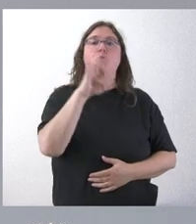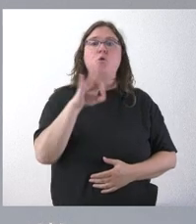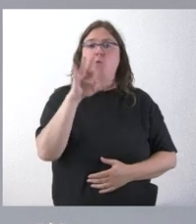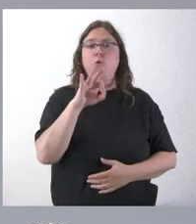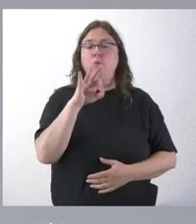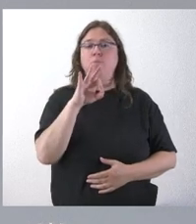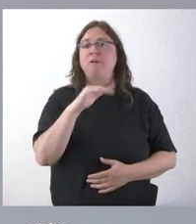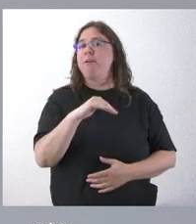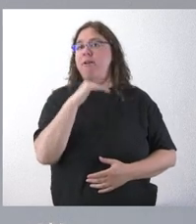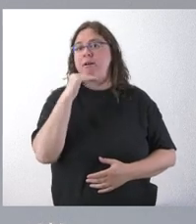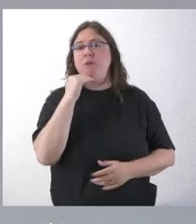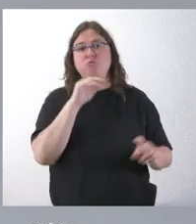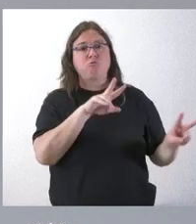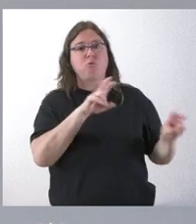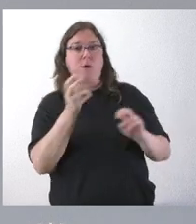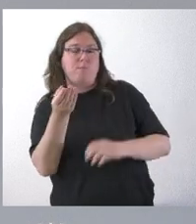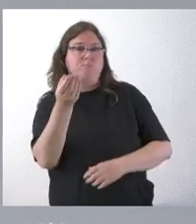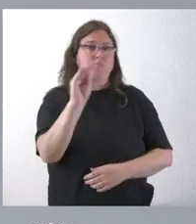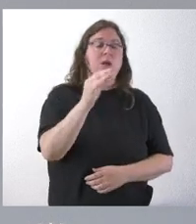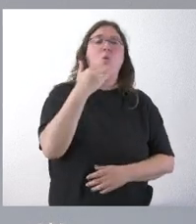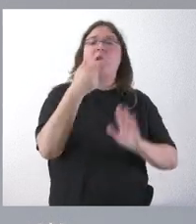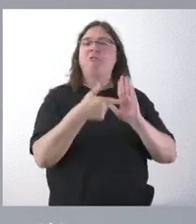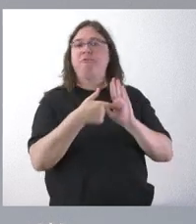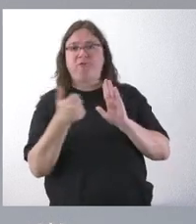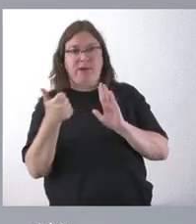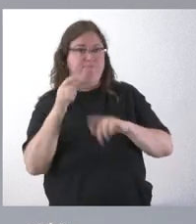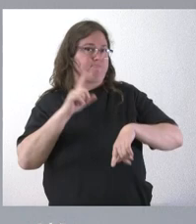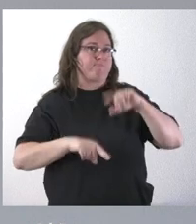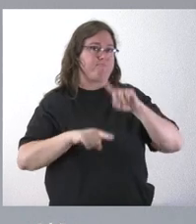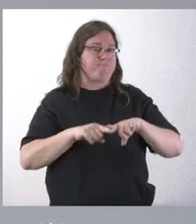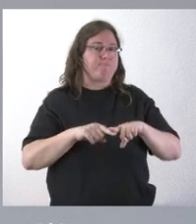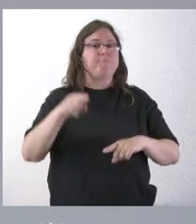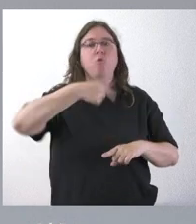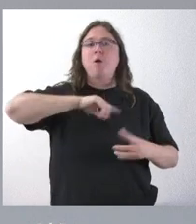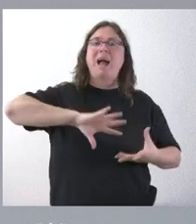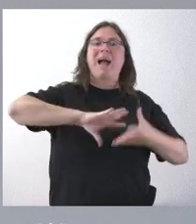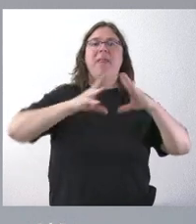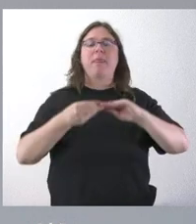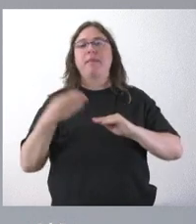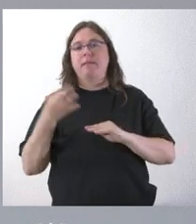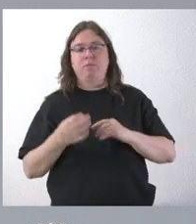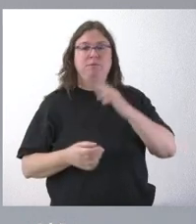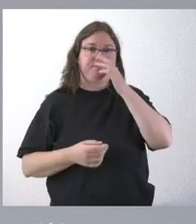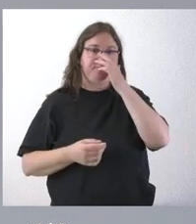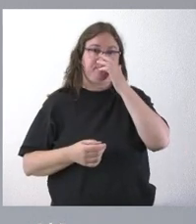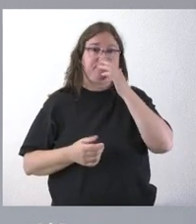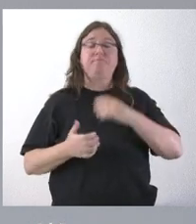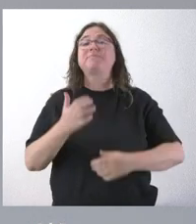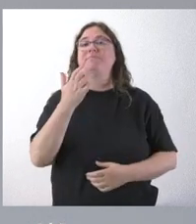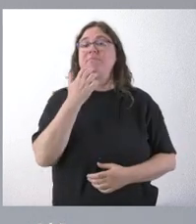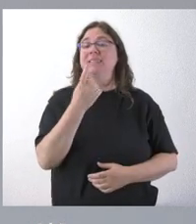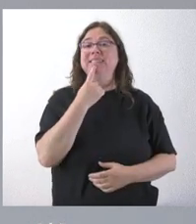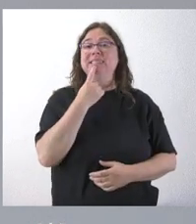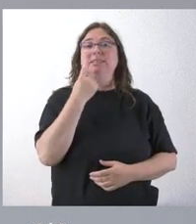elemento nuevo a incorporar o que quitemos algo de esa propuesta, lógicamente hay que adaptar la propuesta y llevarlo a Junta. Si le puedo decir que el